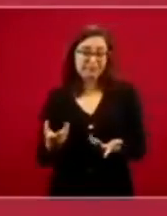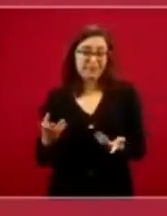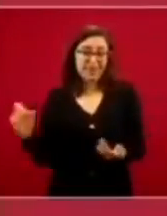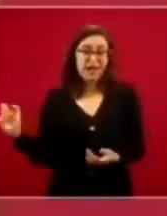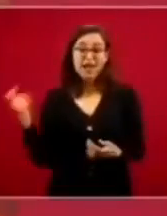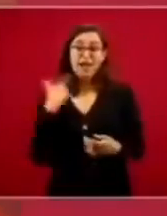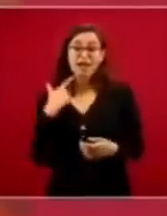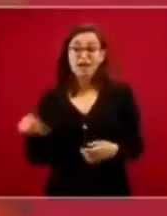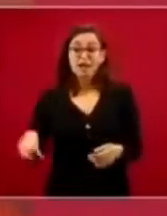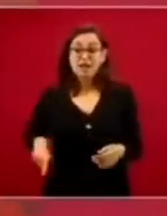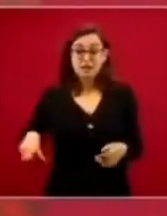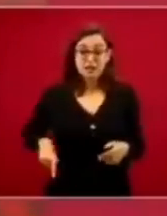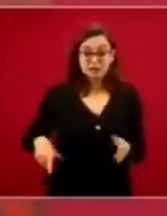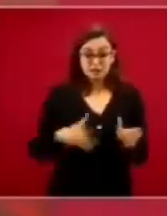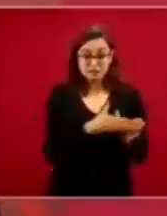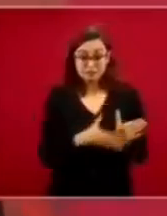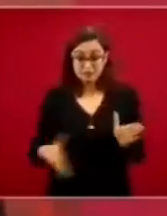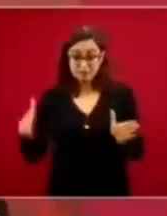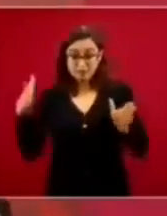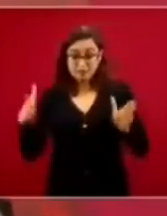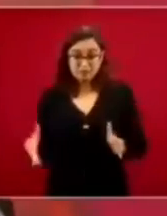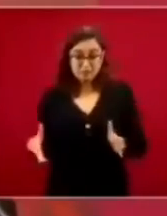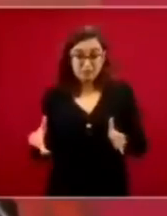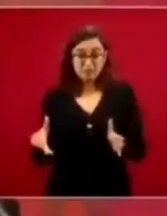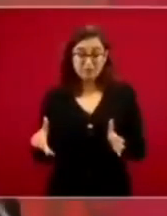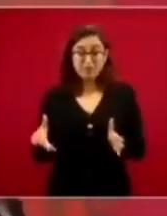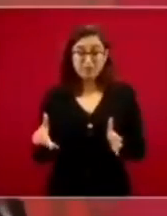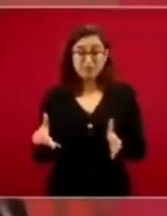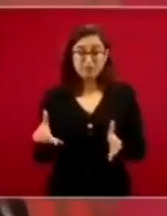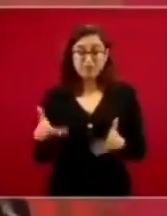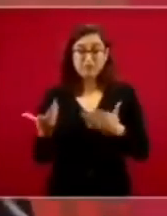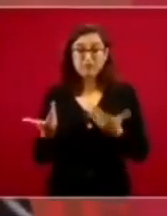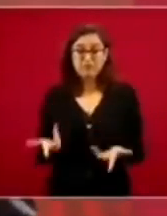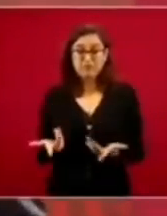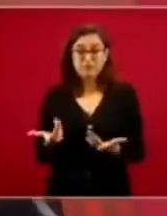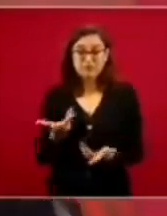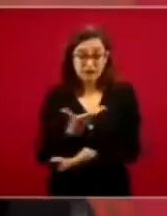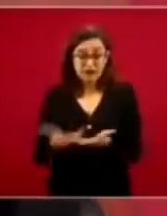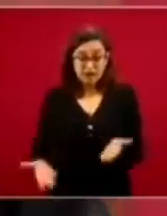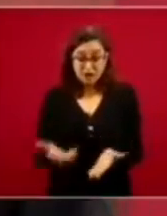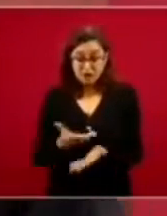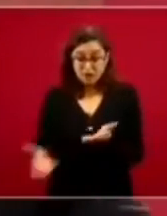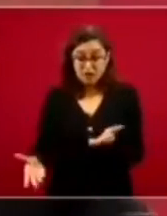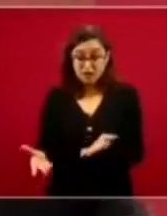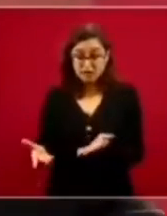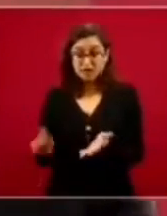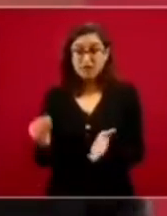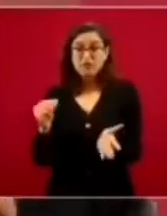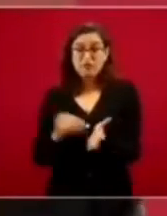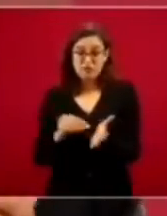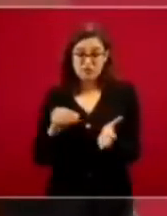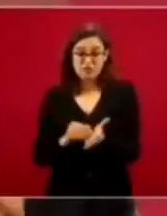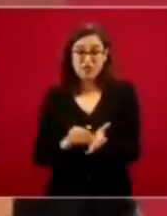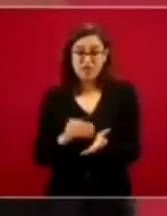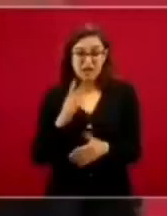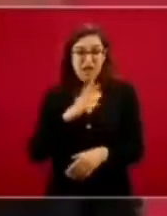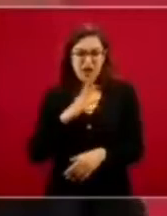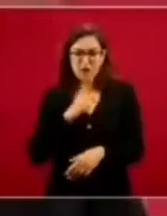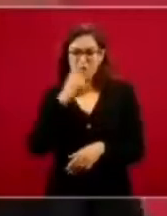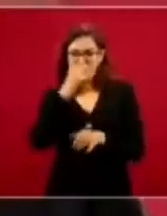hay todavía una institución para financiar